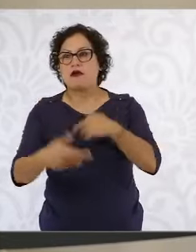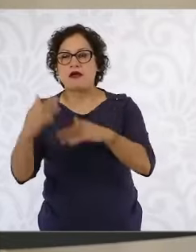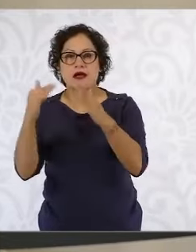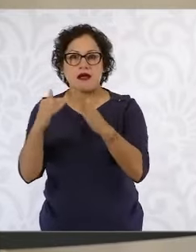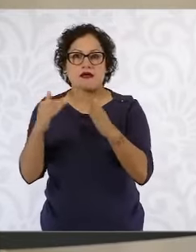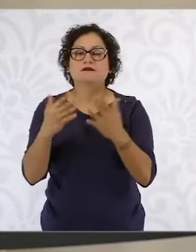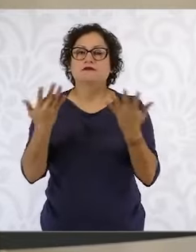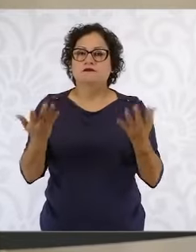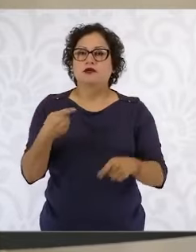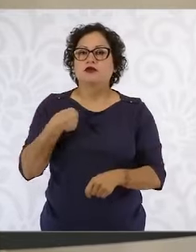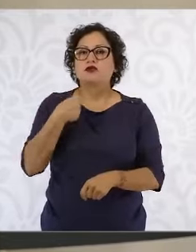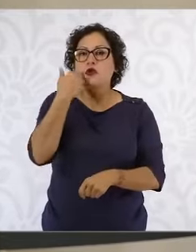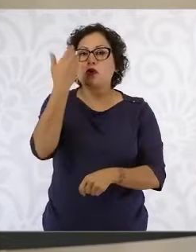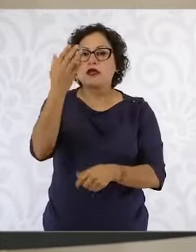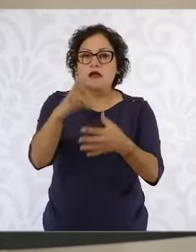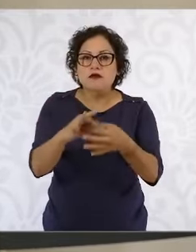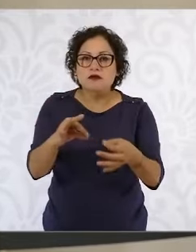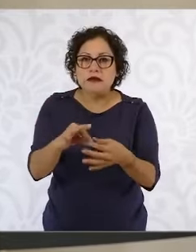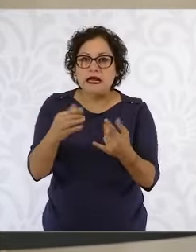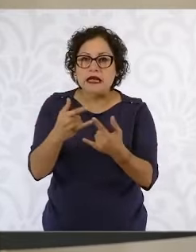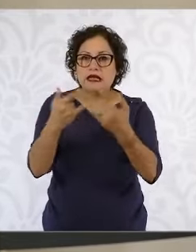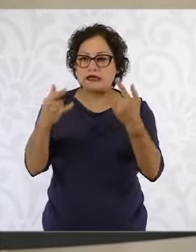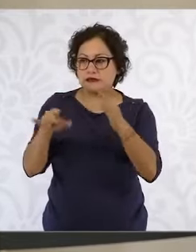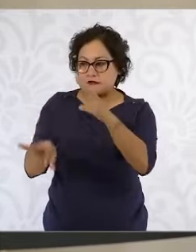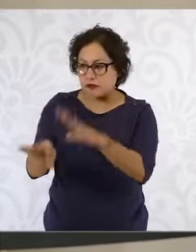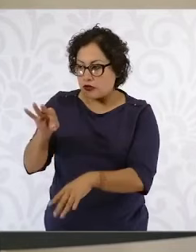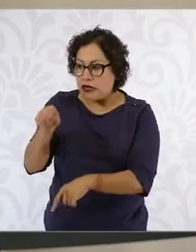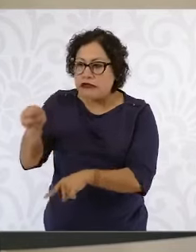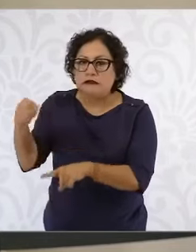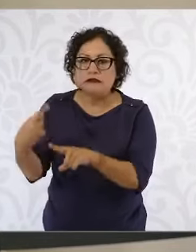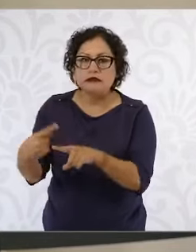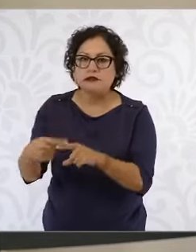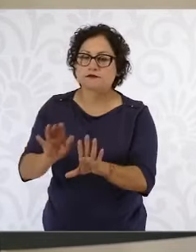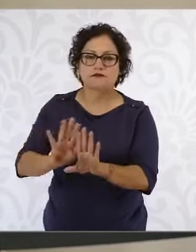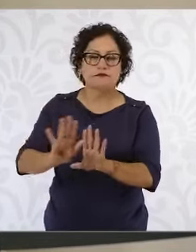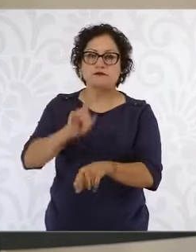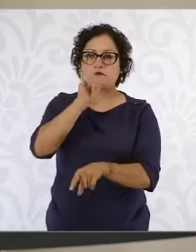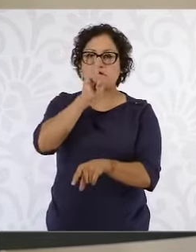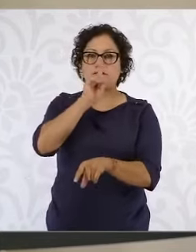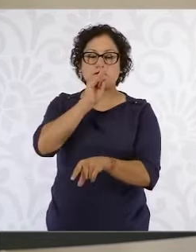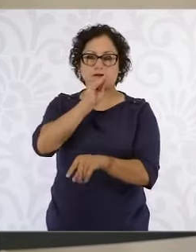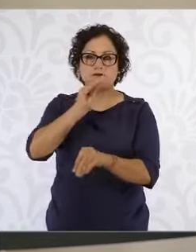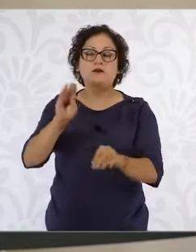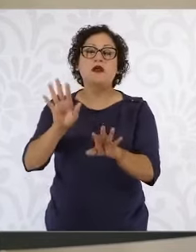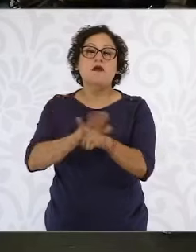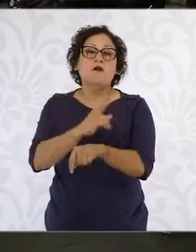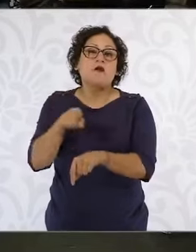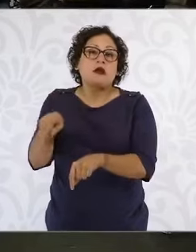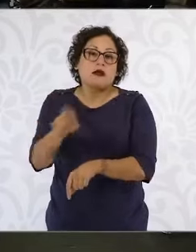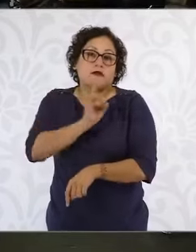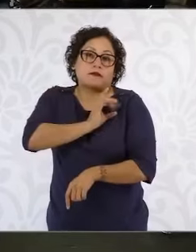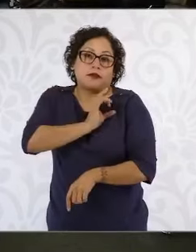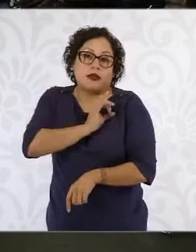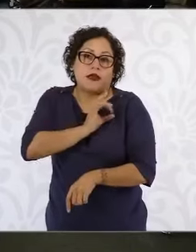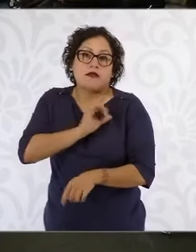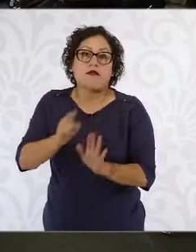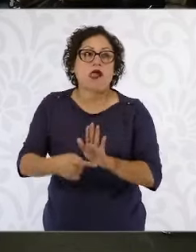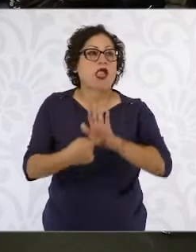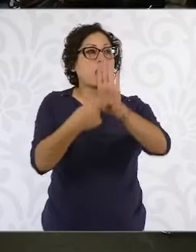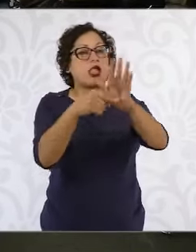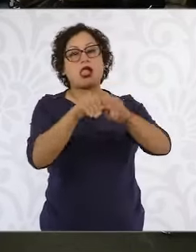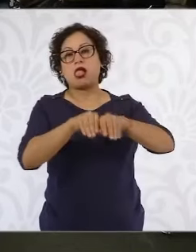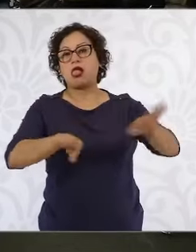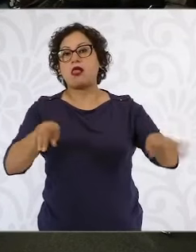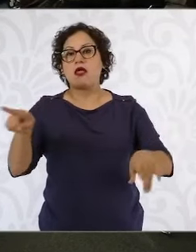que no quisiera dar el nombre ni el lugar porque temen que pueda haber alguna represalia o que se pueda